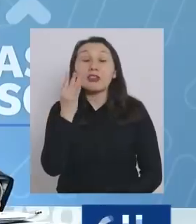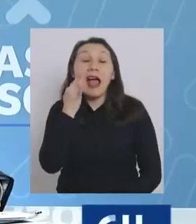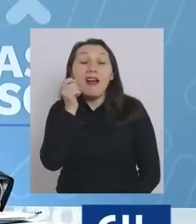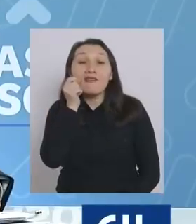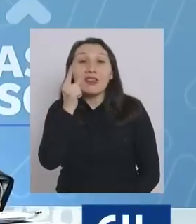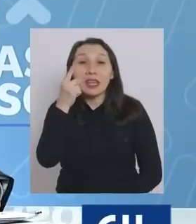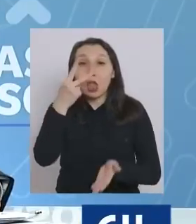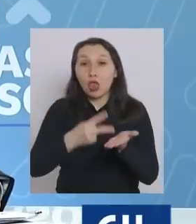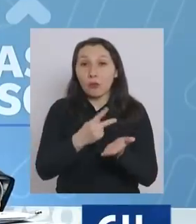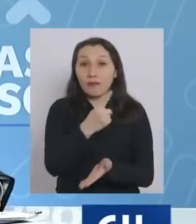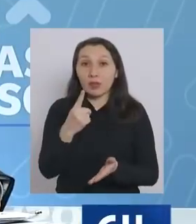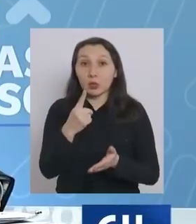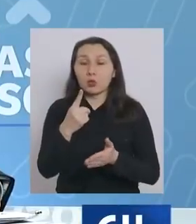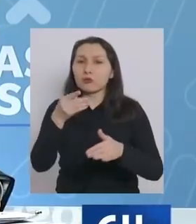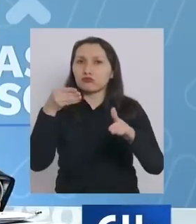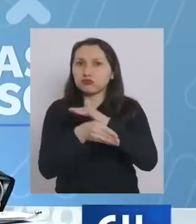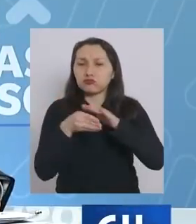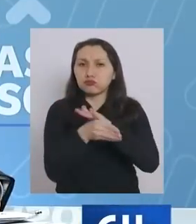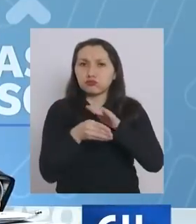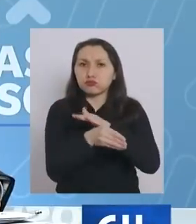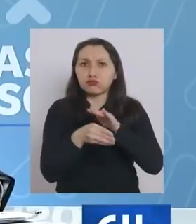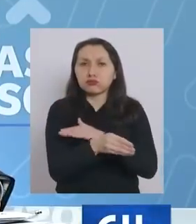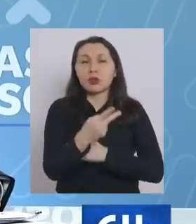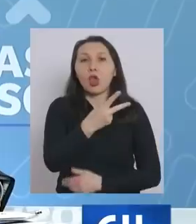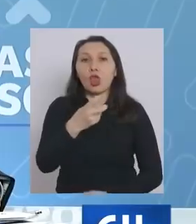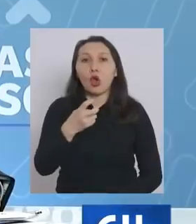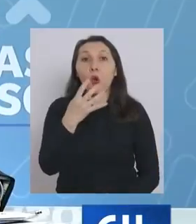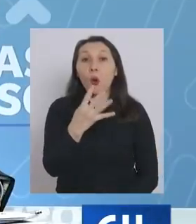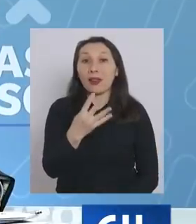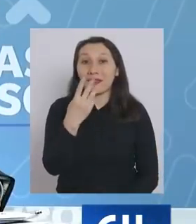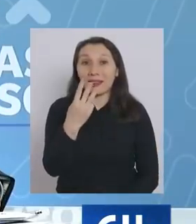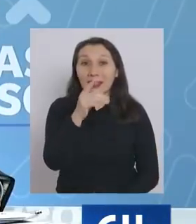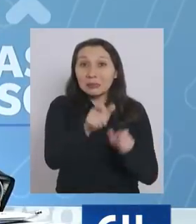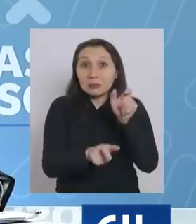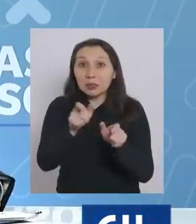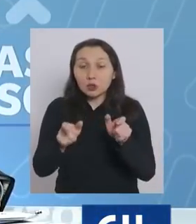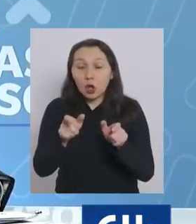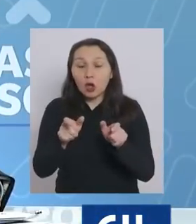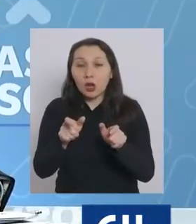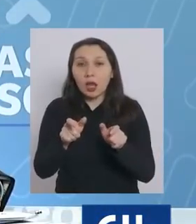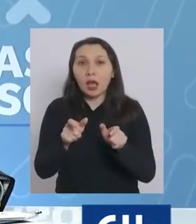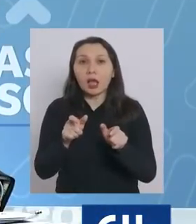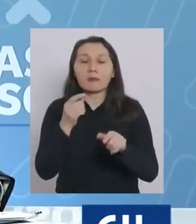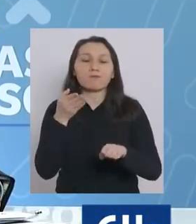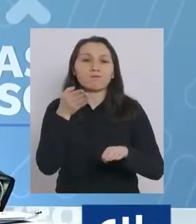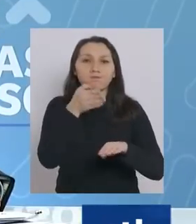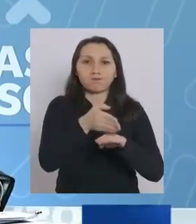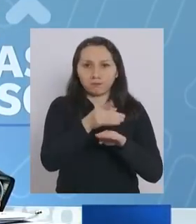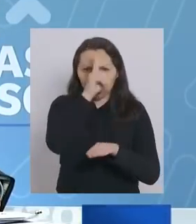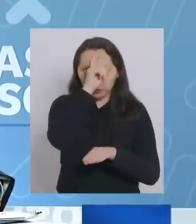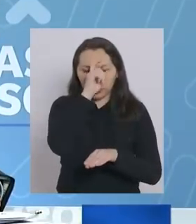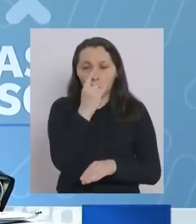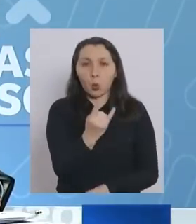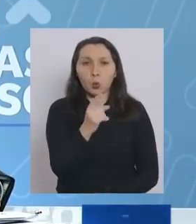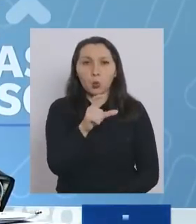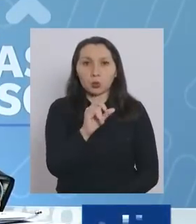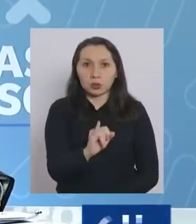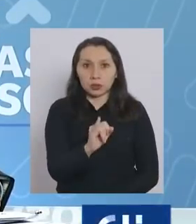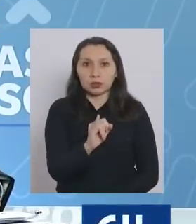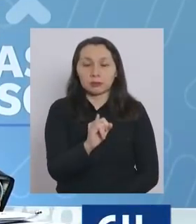abril del 2021 ingresaban 243 pacientes a las unidades de cuidados